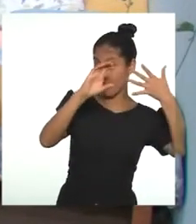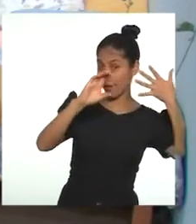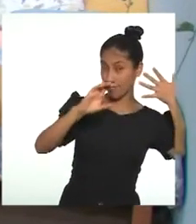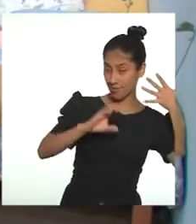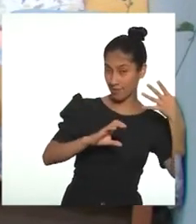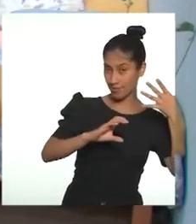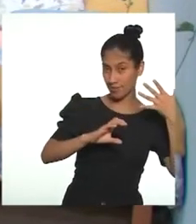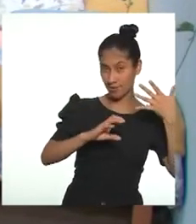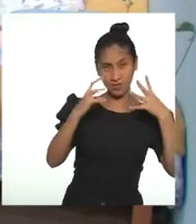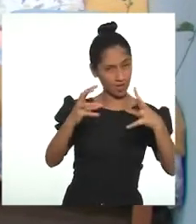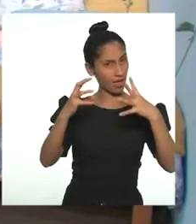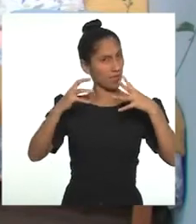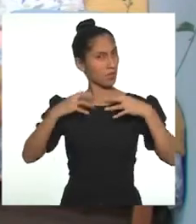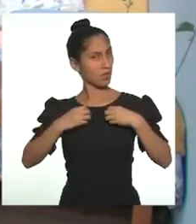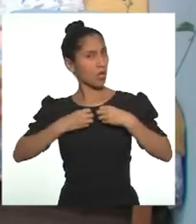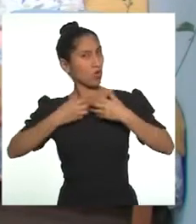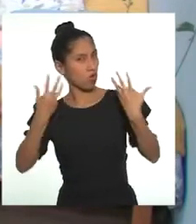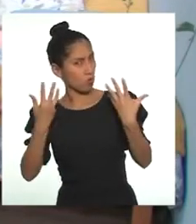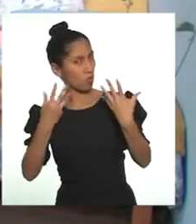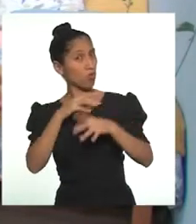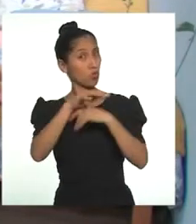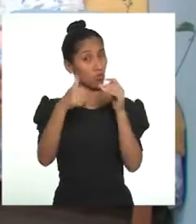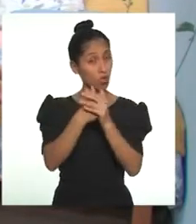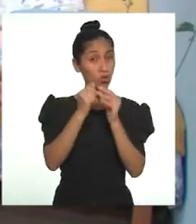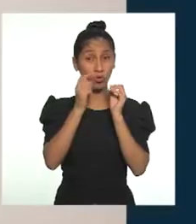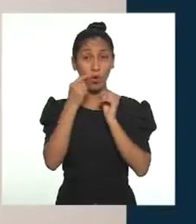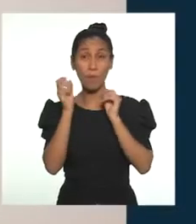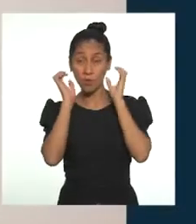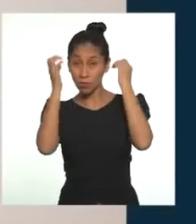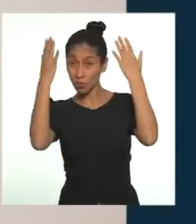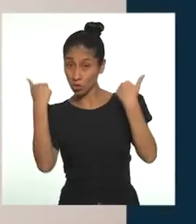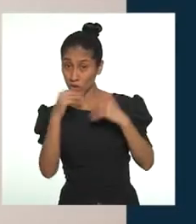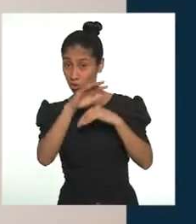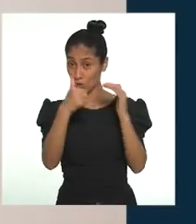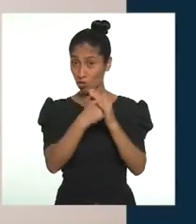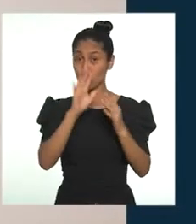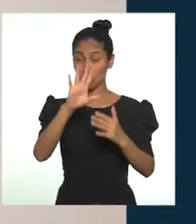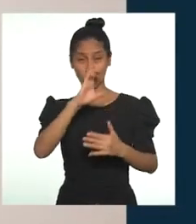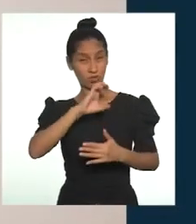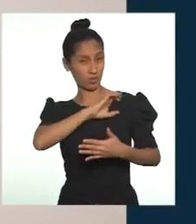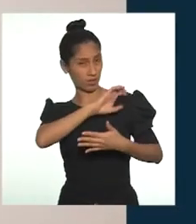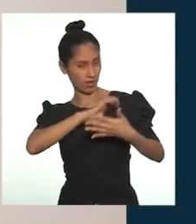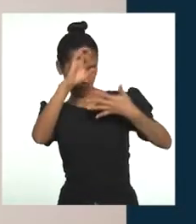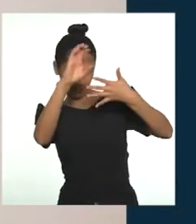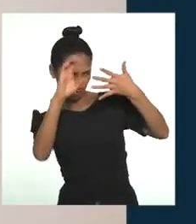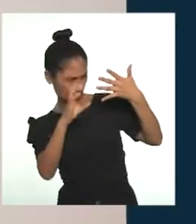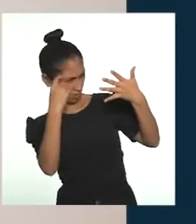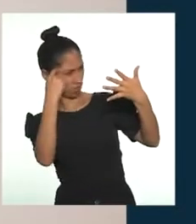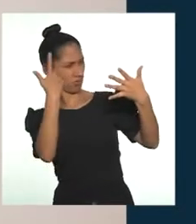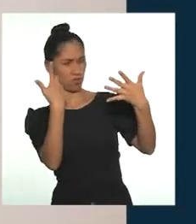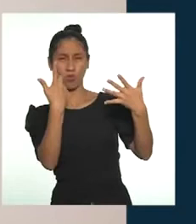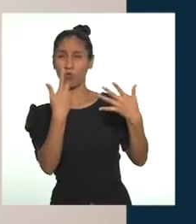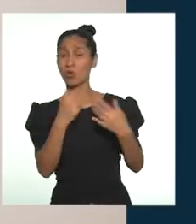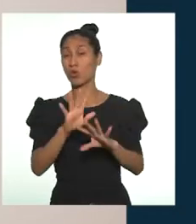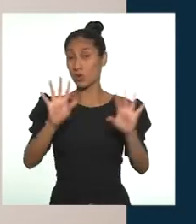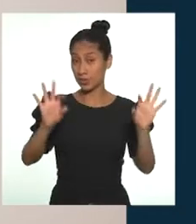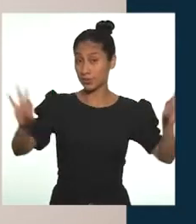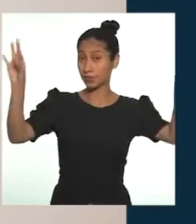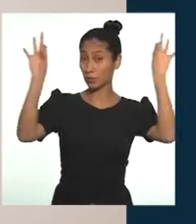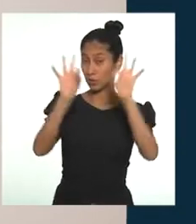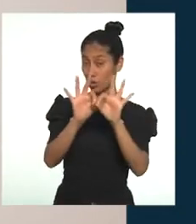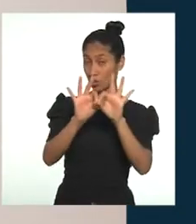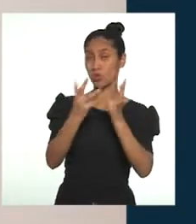que este es un tema que afecta a hombres y mujeres por igual? Es muy importante saber que sin aceptación